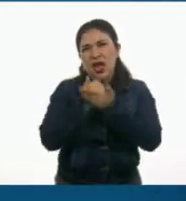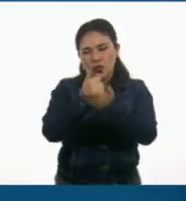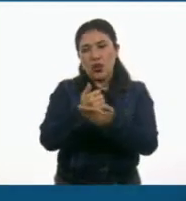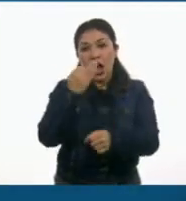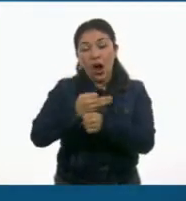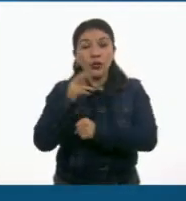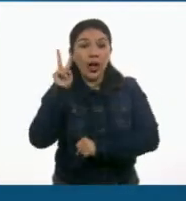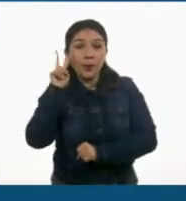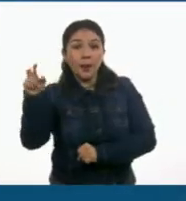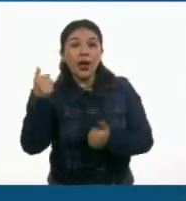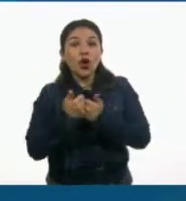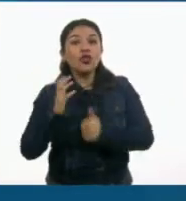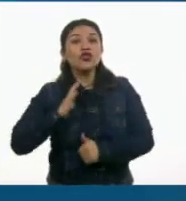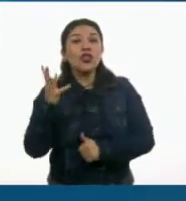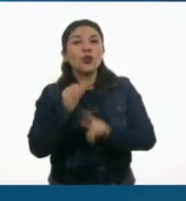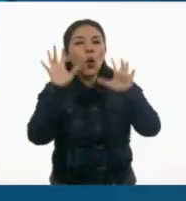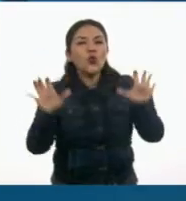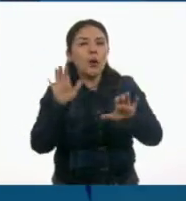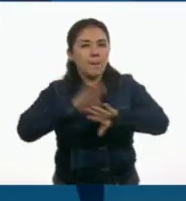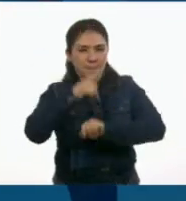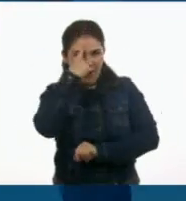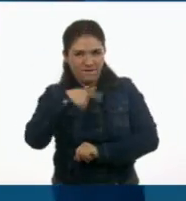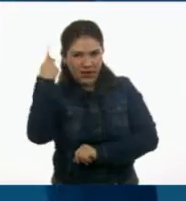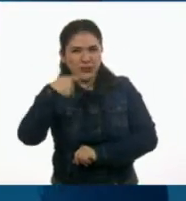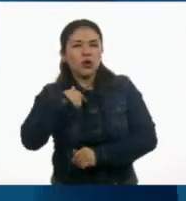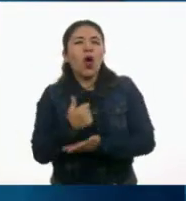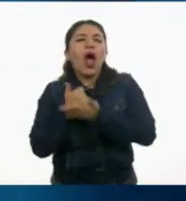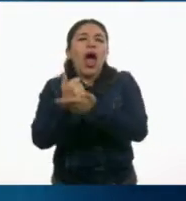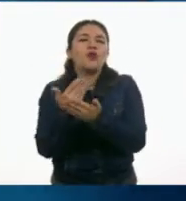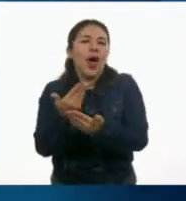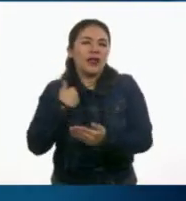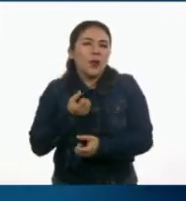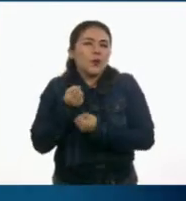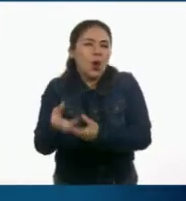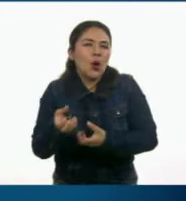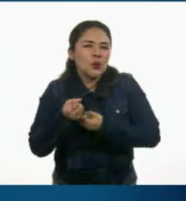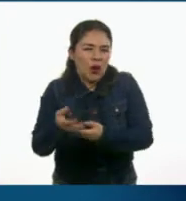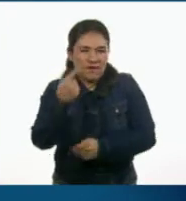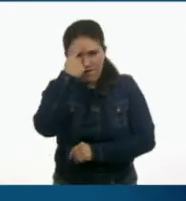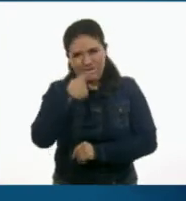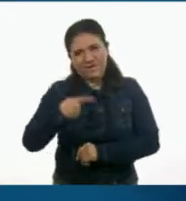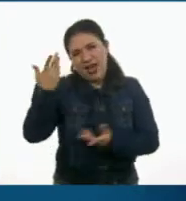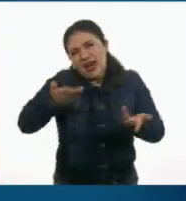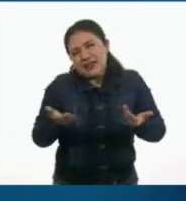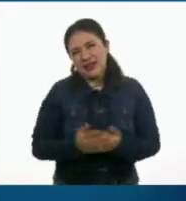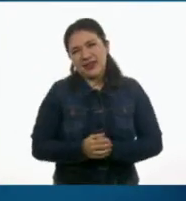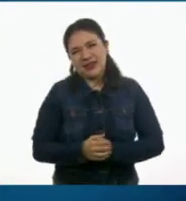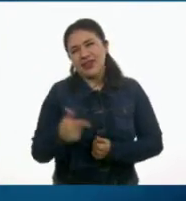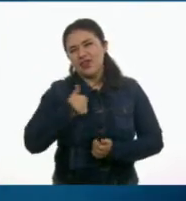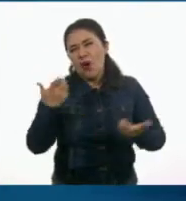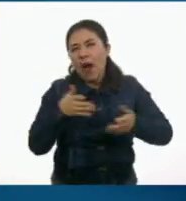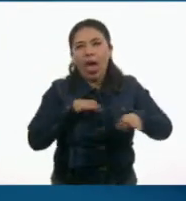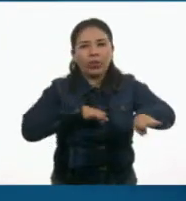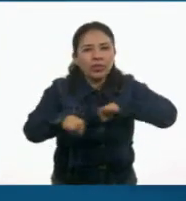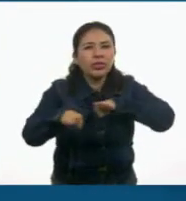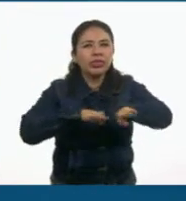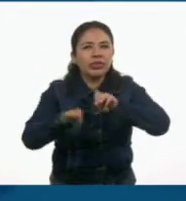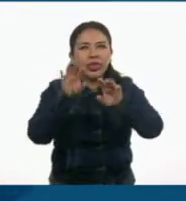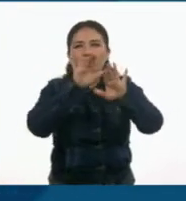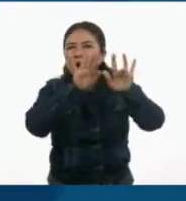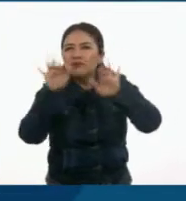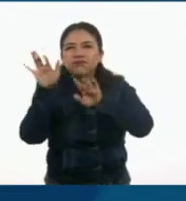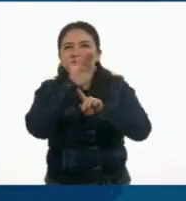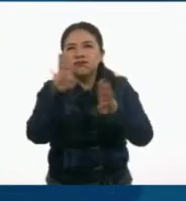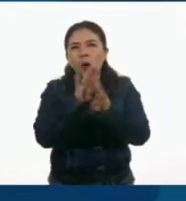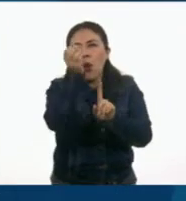tecnología. Y esto fue muy sencillo, ¿verdad? Pero ya le habíamos dado las pistas a la computadora, así que chiste. nosotros hicimos todo el trabajo con eso. que sí.